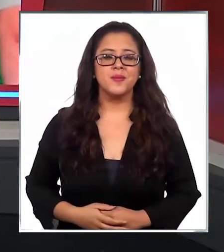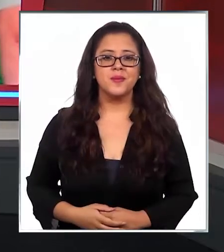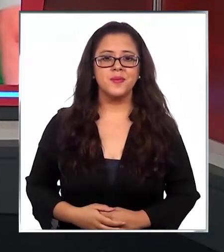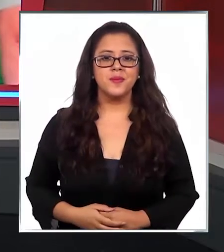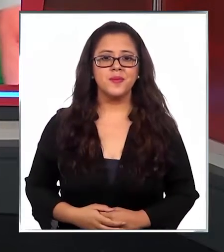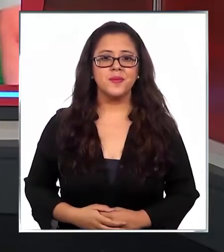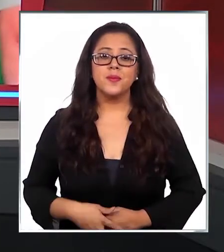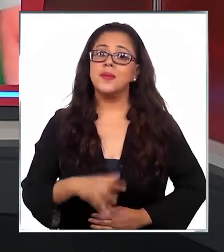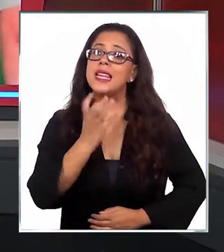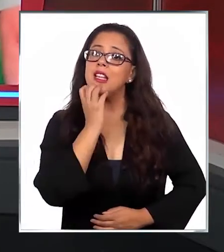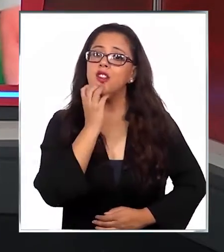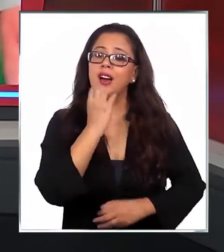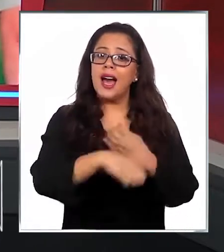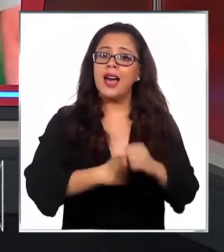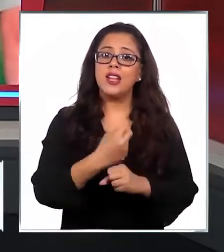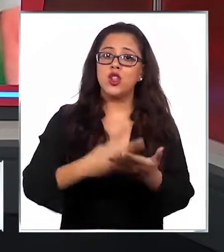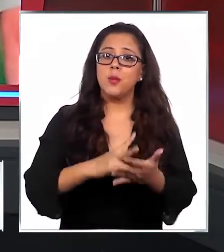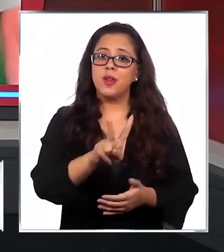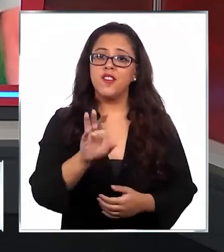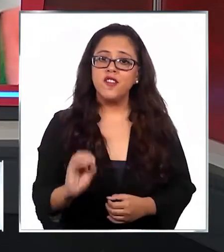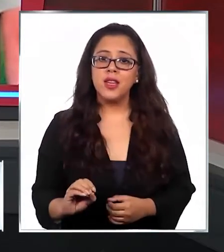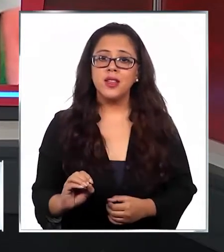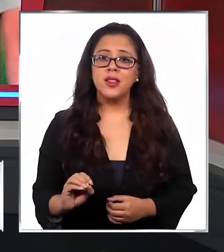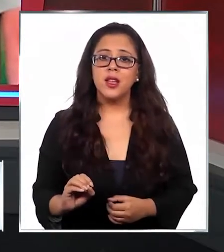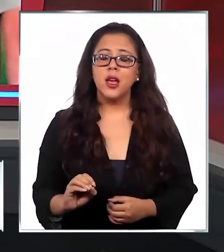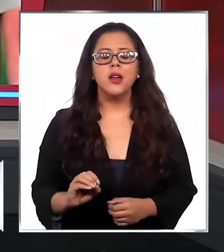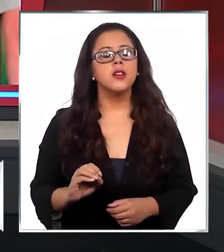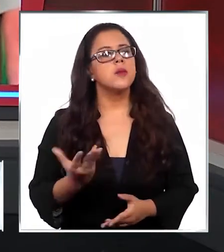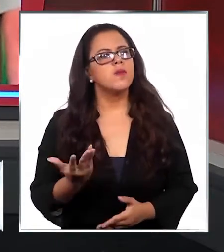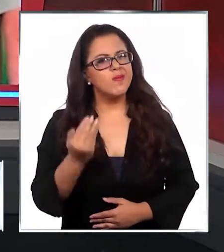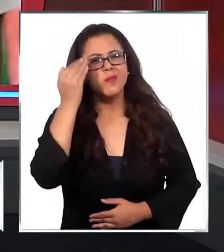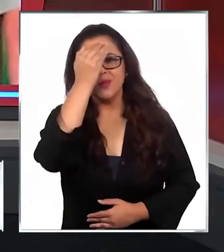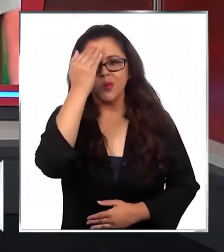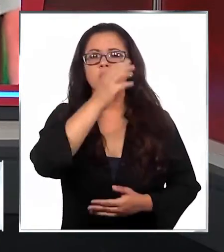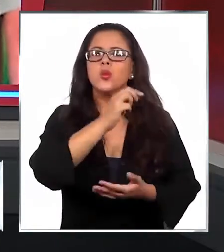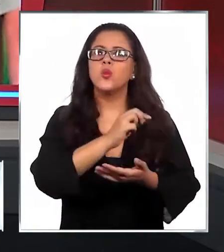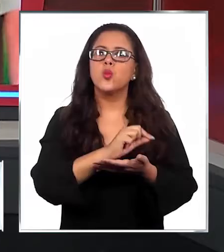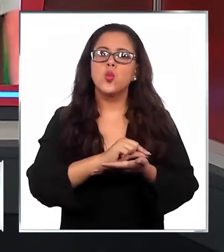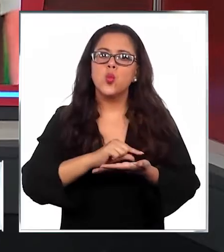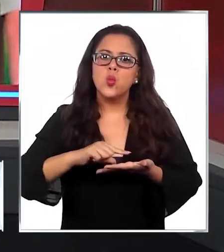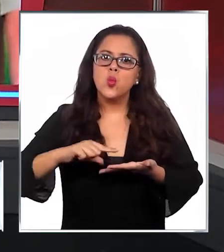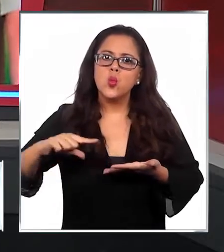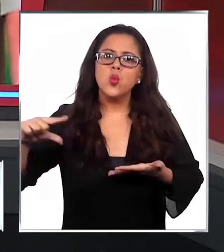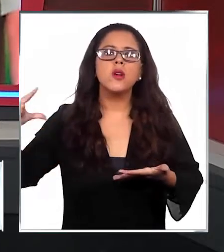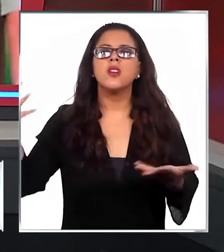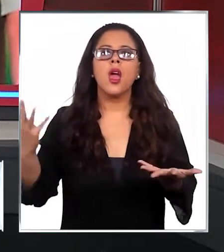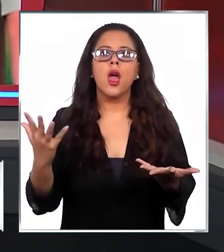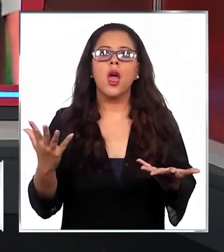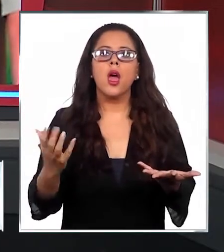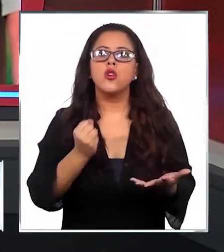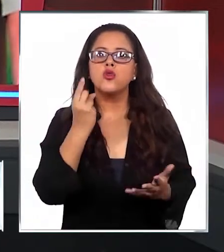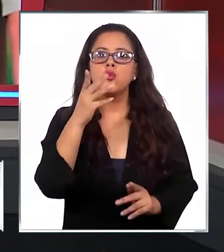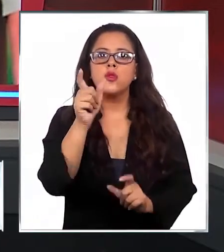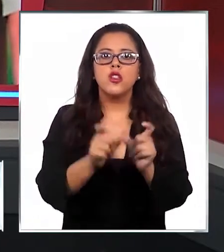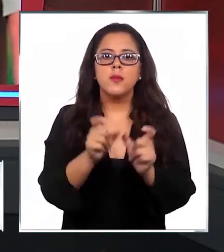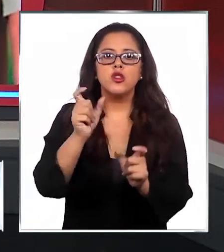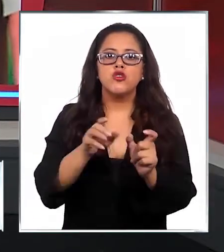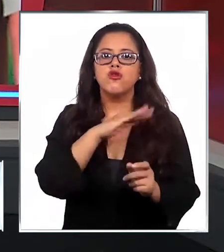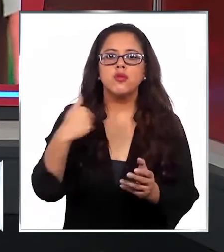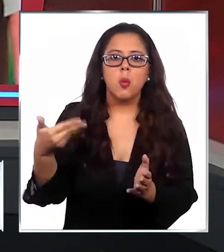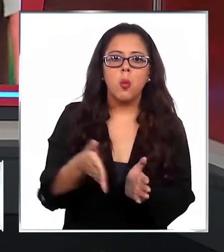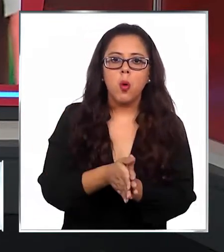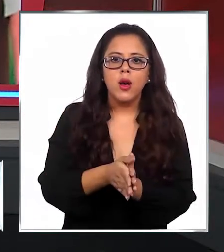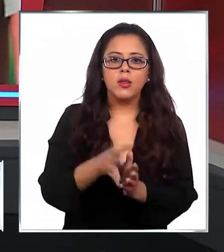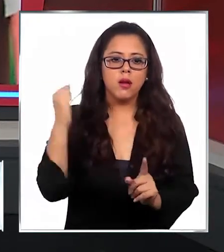En Antofagasta, el año 2020 estuvo marcado por un preocupante aumento en la cantidad de homicidios. Las cifras de la